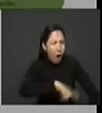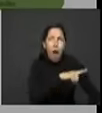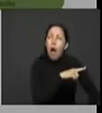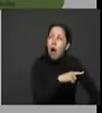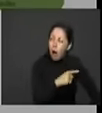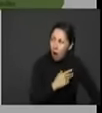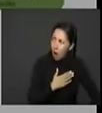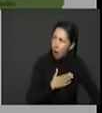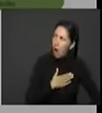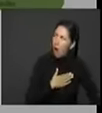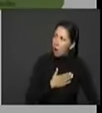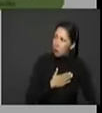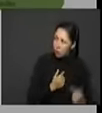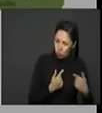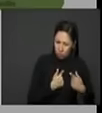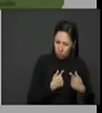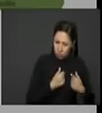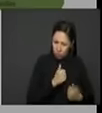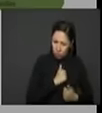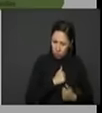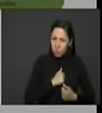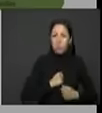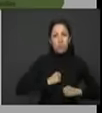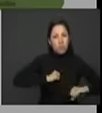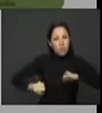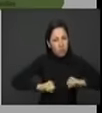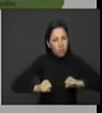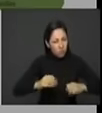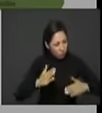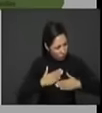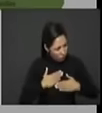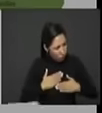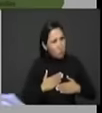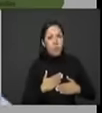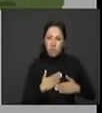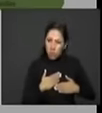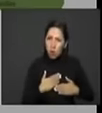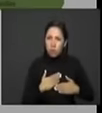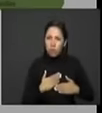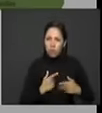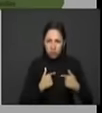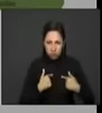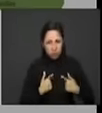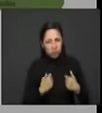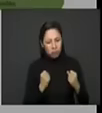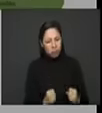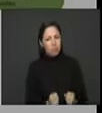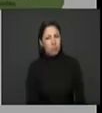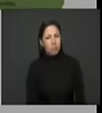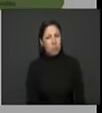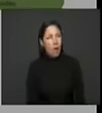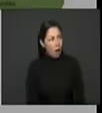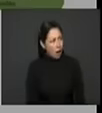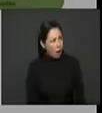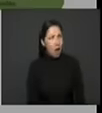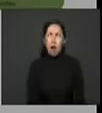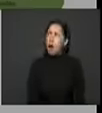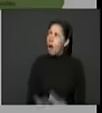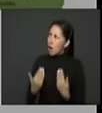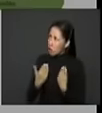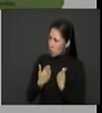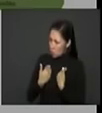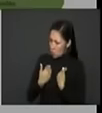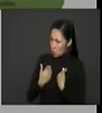ellos voluntariamente con un gran pacto político y social de paz acepten que será el Estado